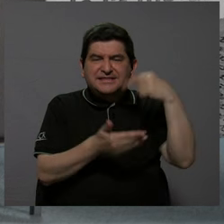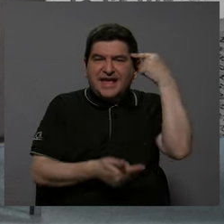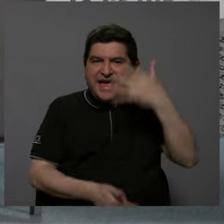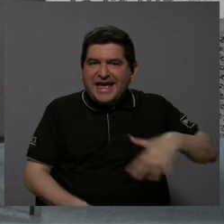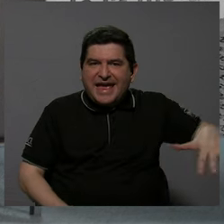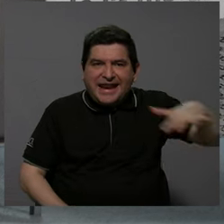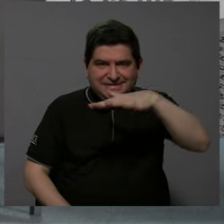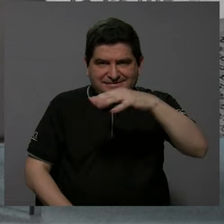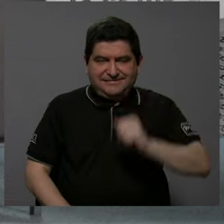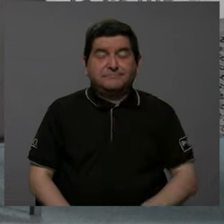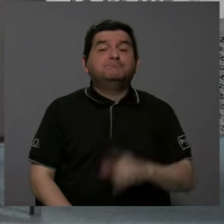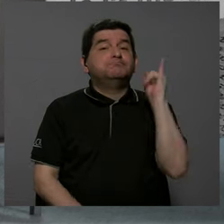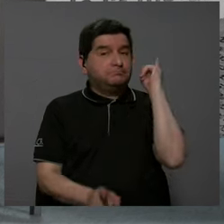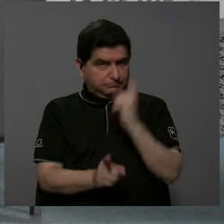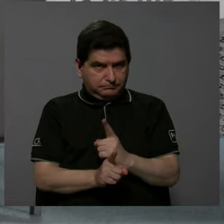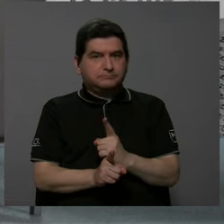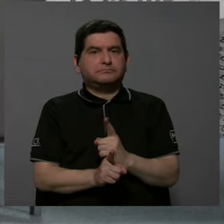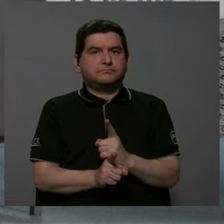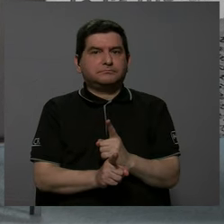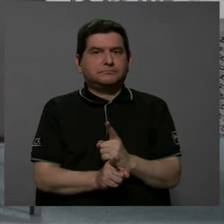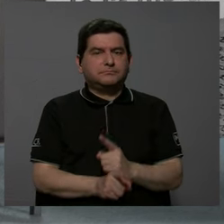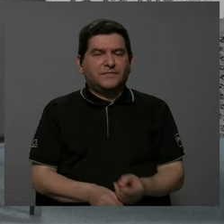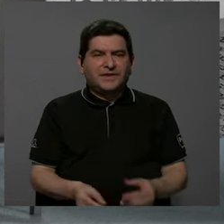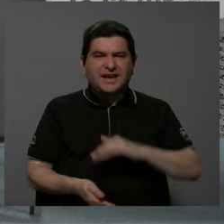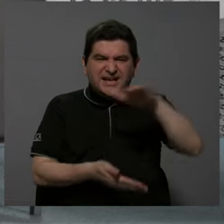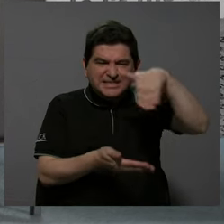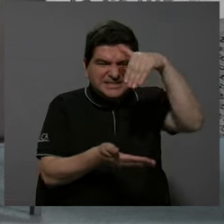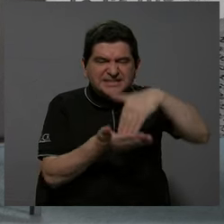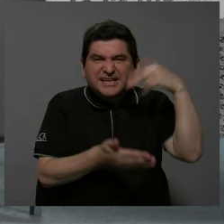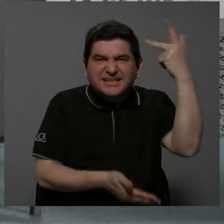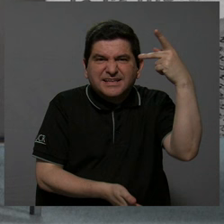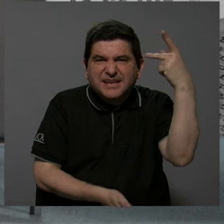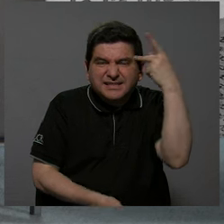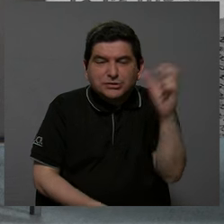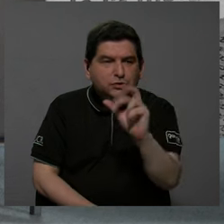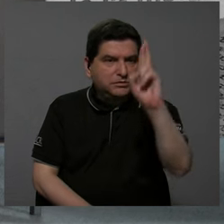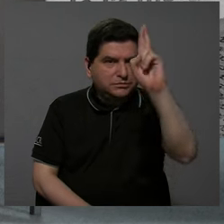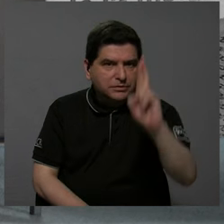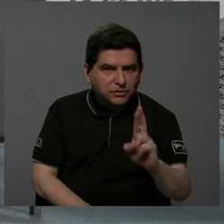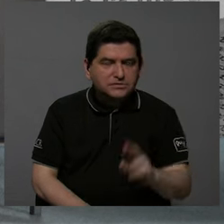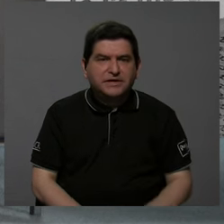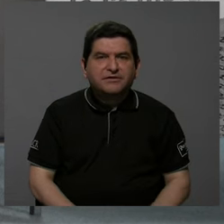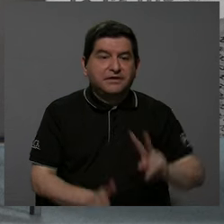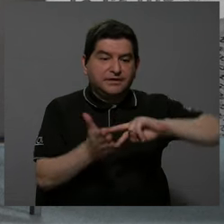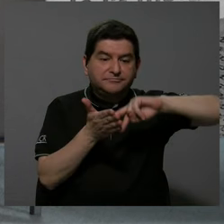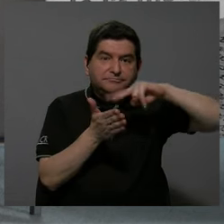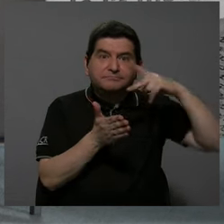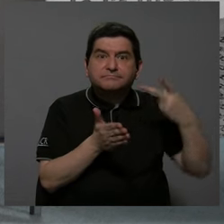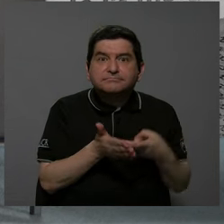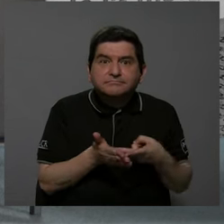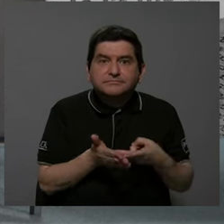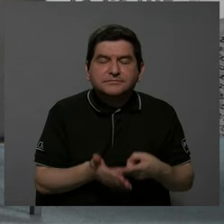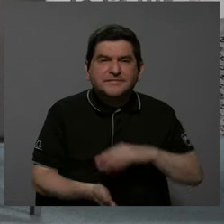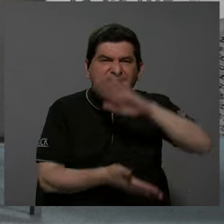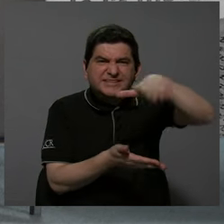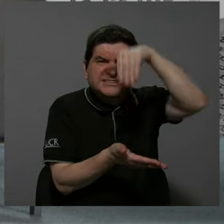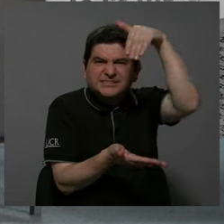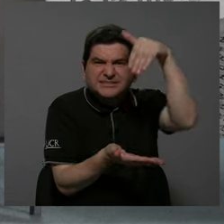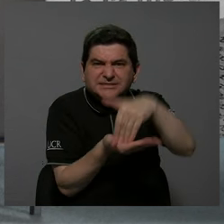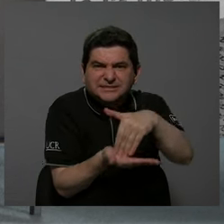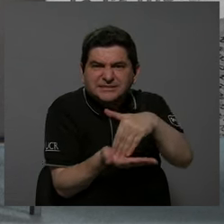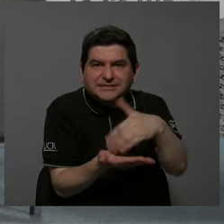del Estado. En efecto, la centralización política de Costa Rica se ha traducido en una